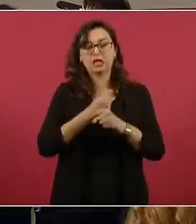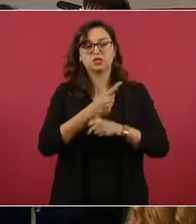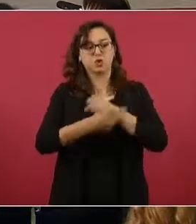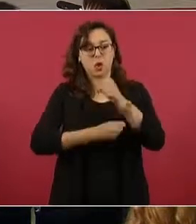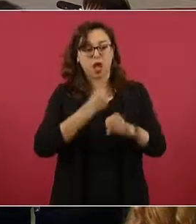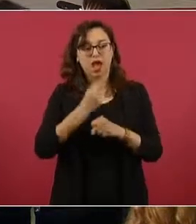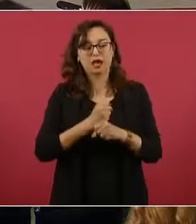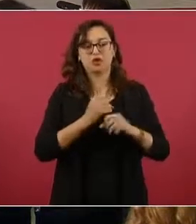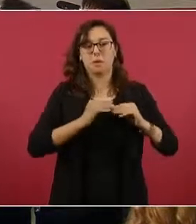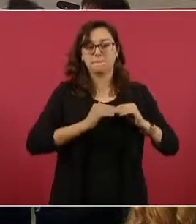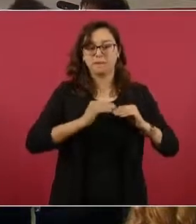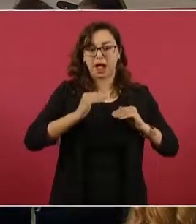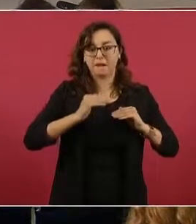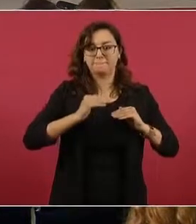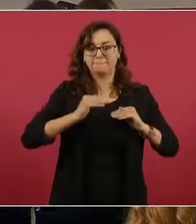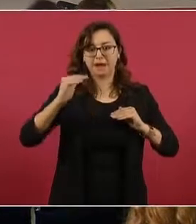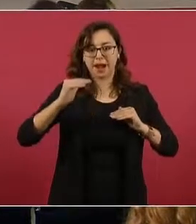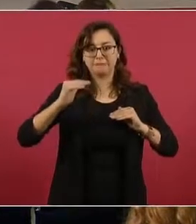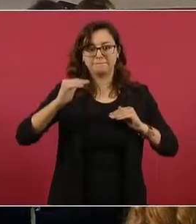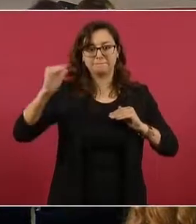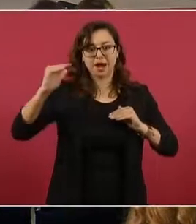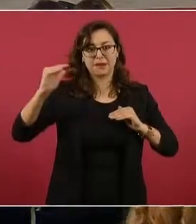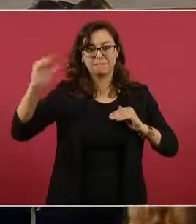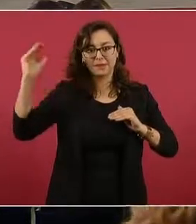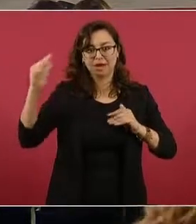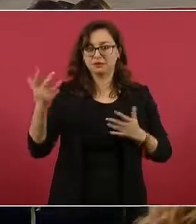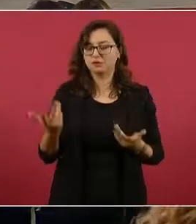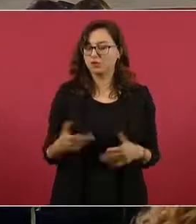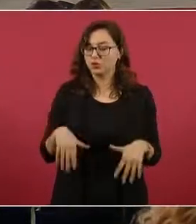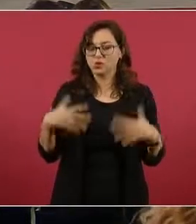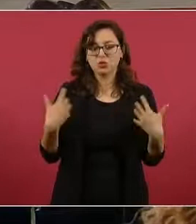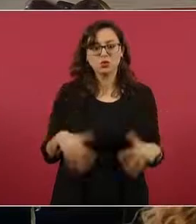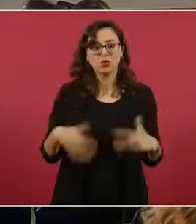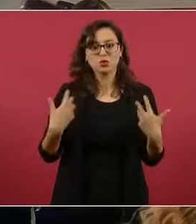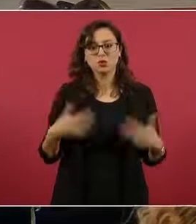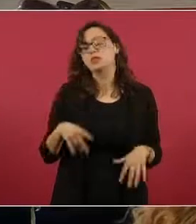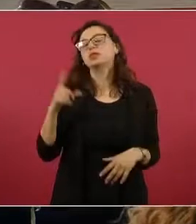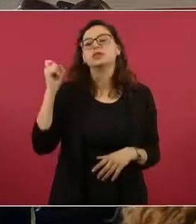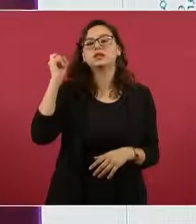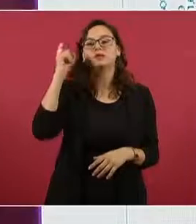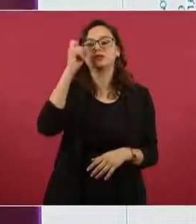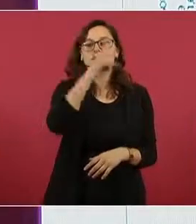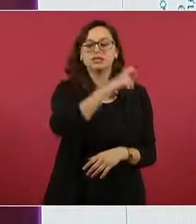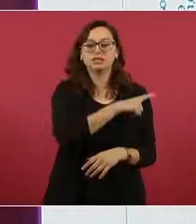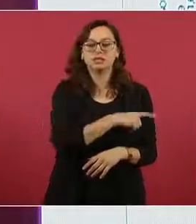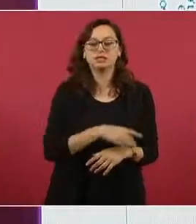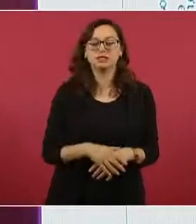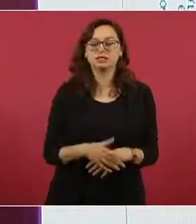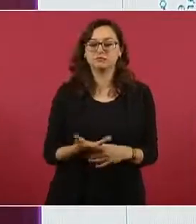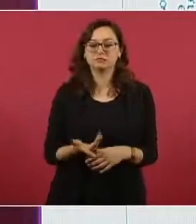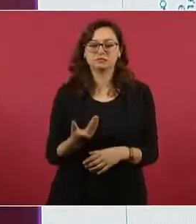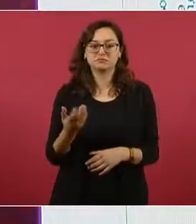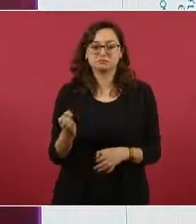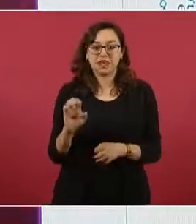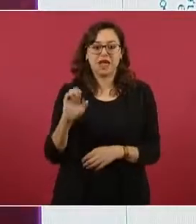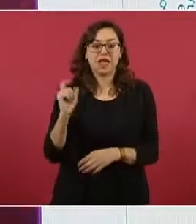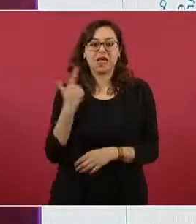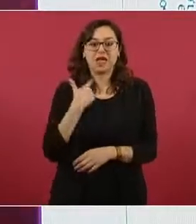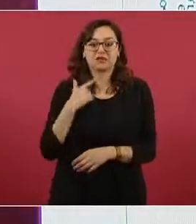de los últimos tiempos, cómo se incrementaba año con año,